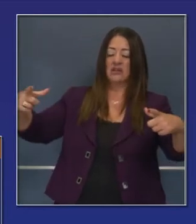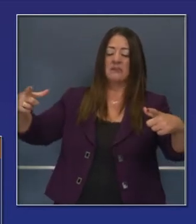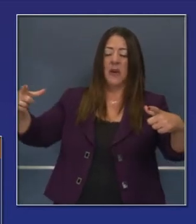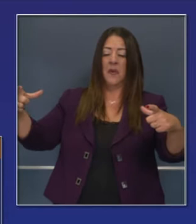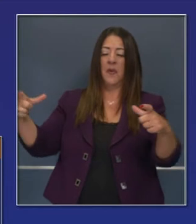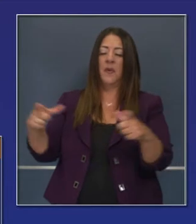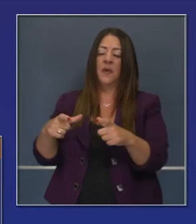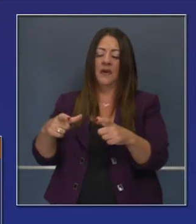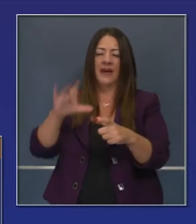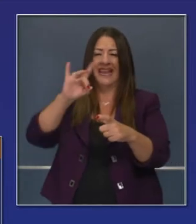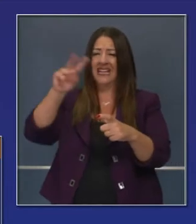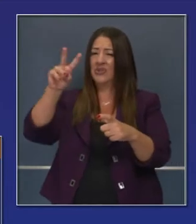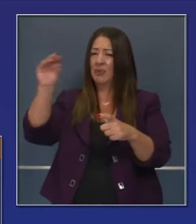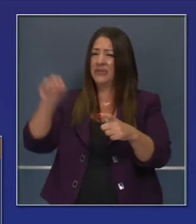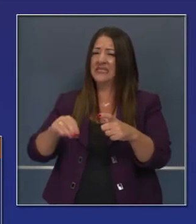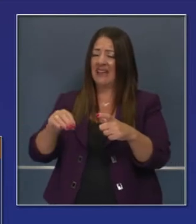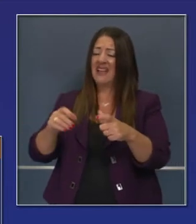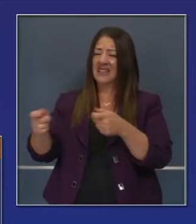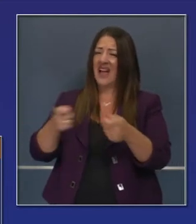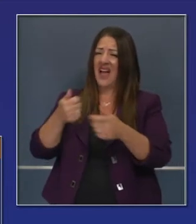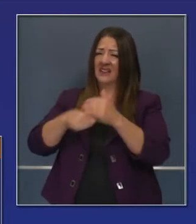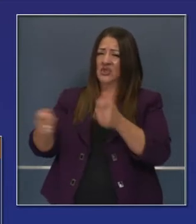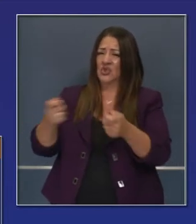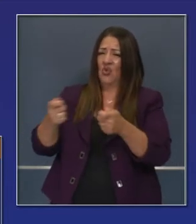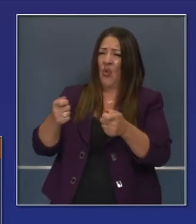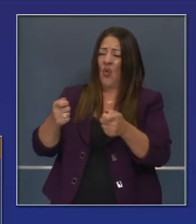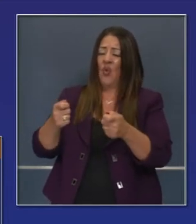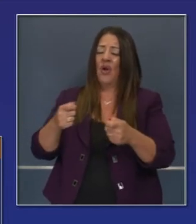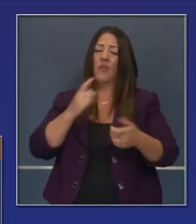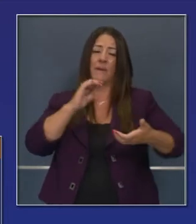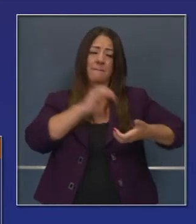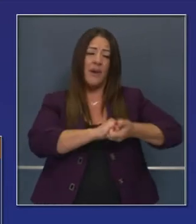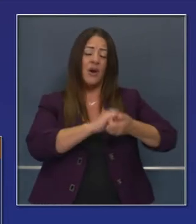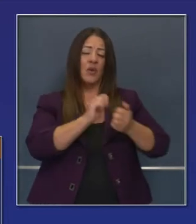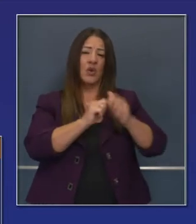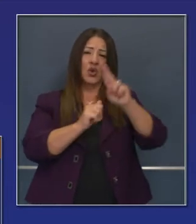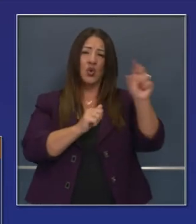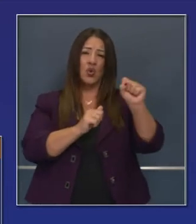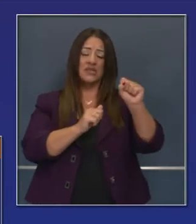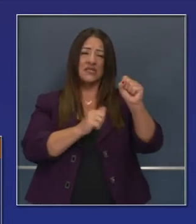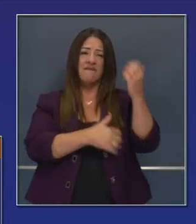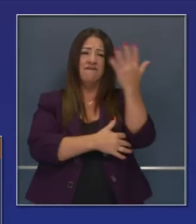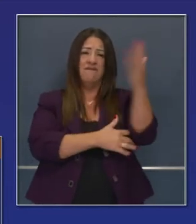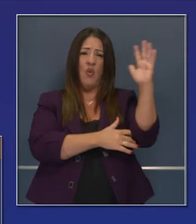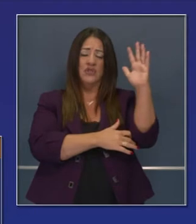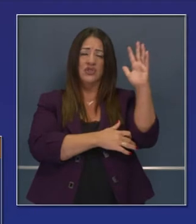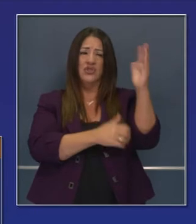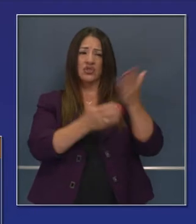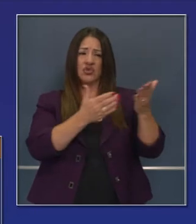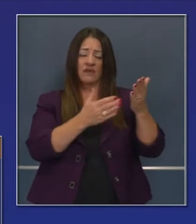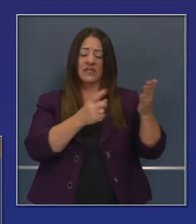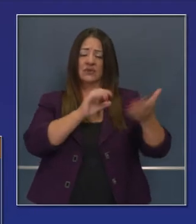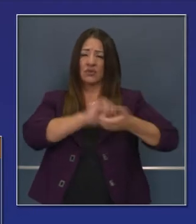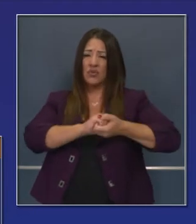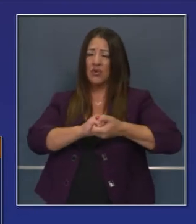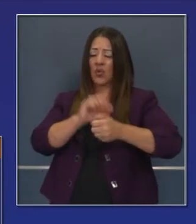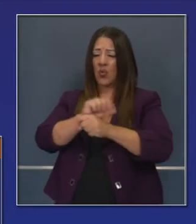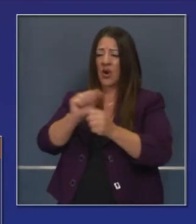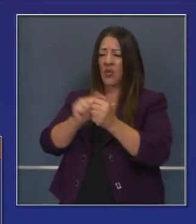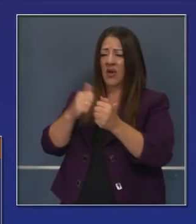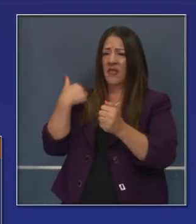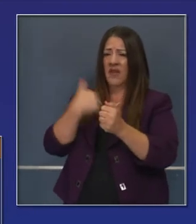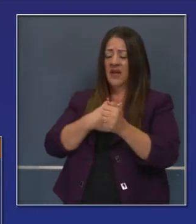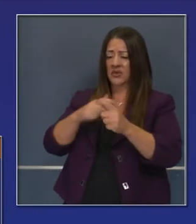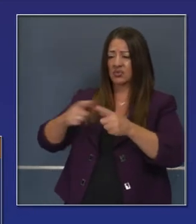lograron algo de progreso con 82% de contención en sociedad con el Servicio Forestal Nacional, ahora a 93